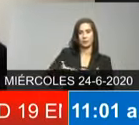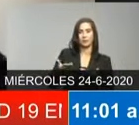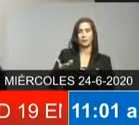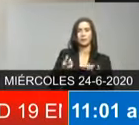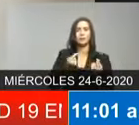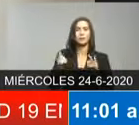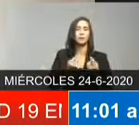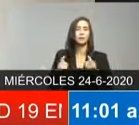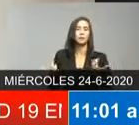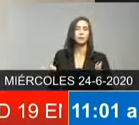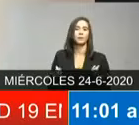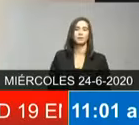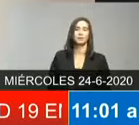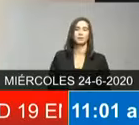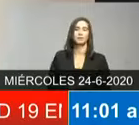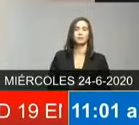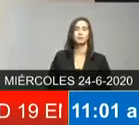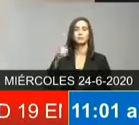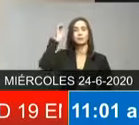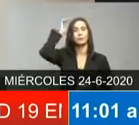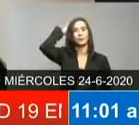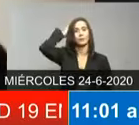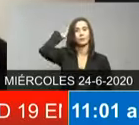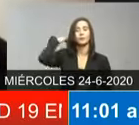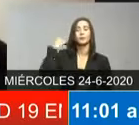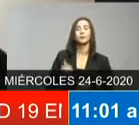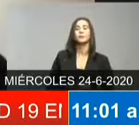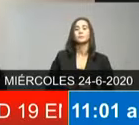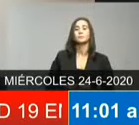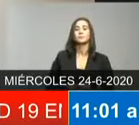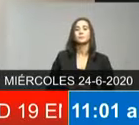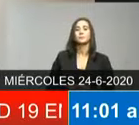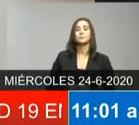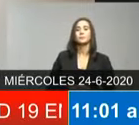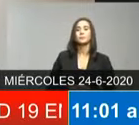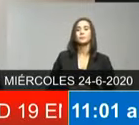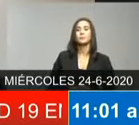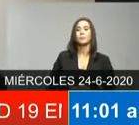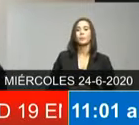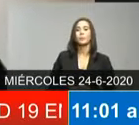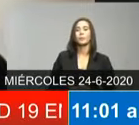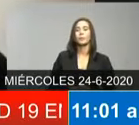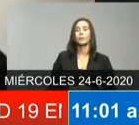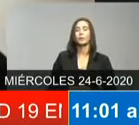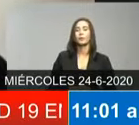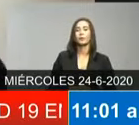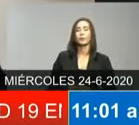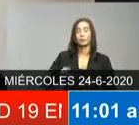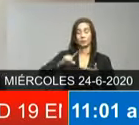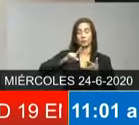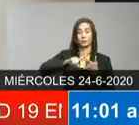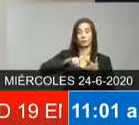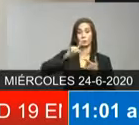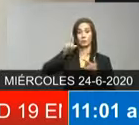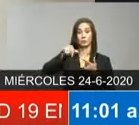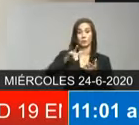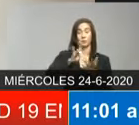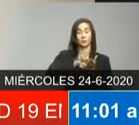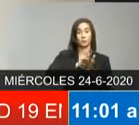usted tendría la respuesta para eso lo segundo es que en Nueva York el